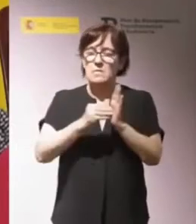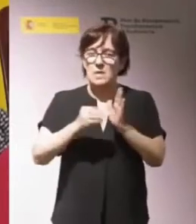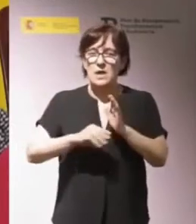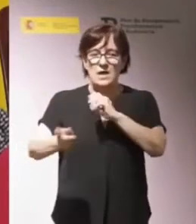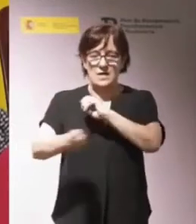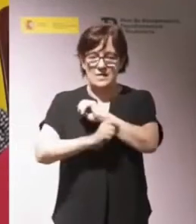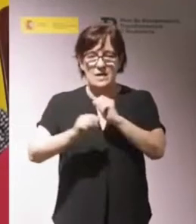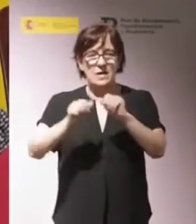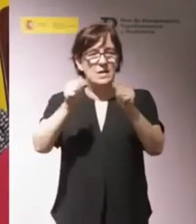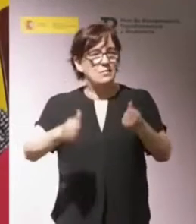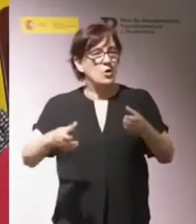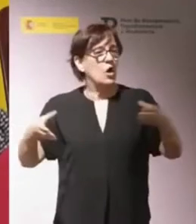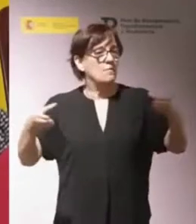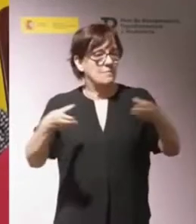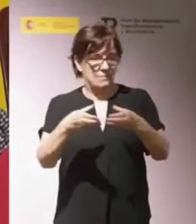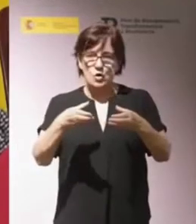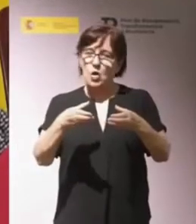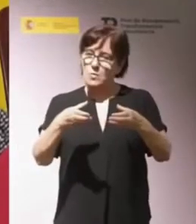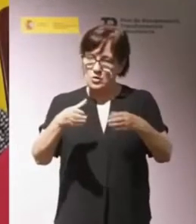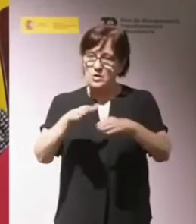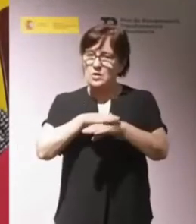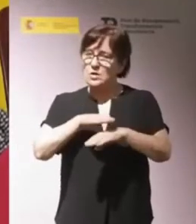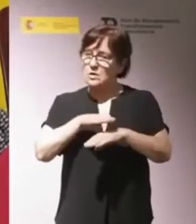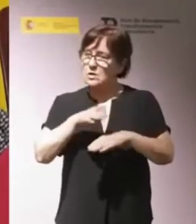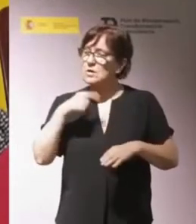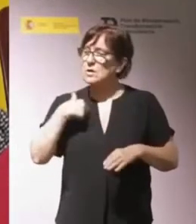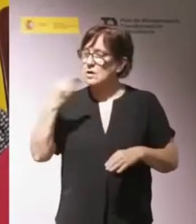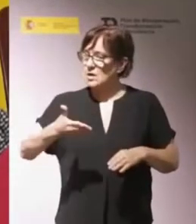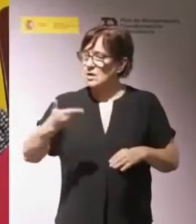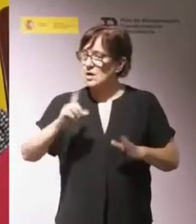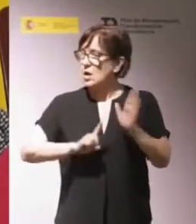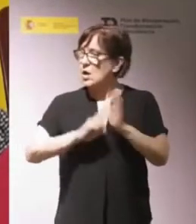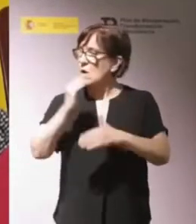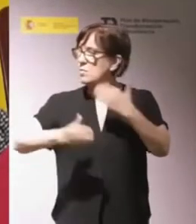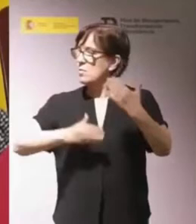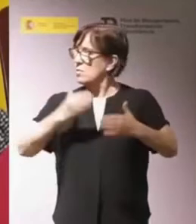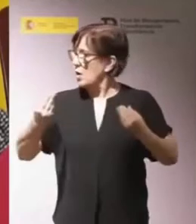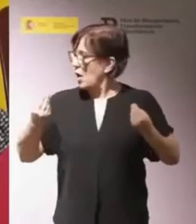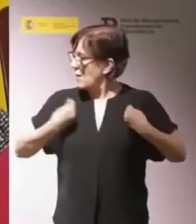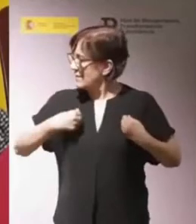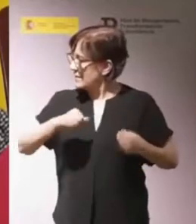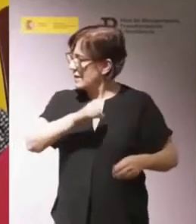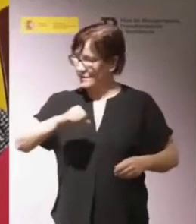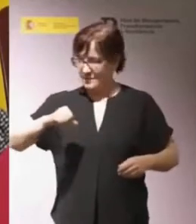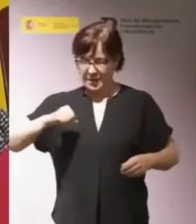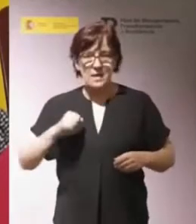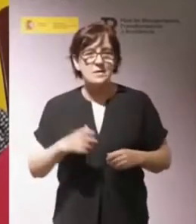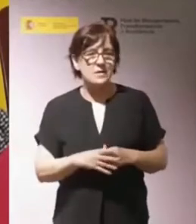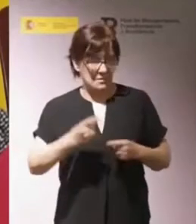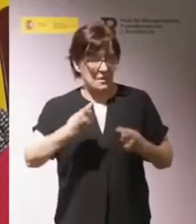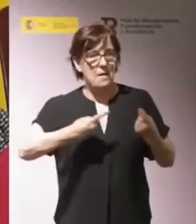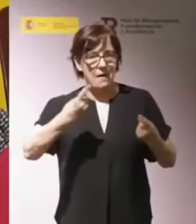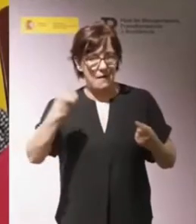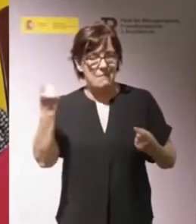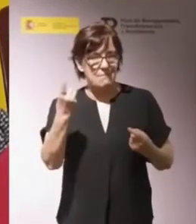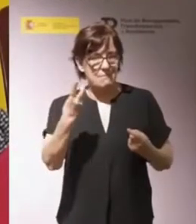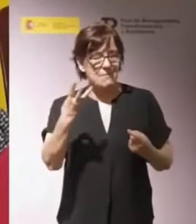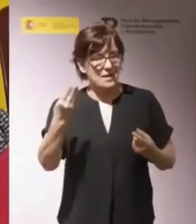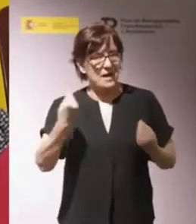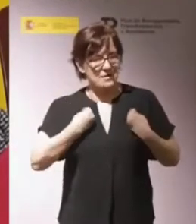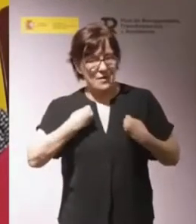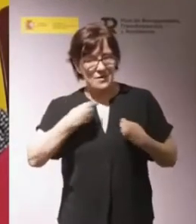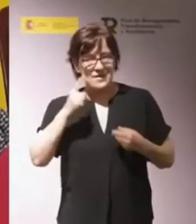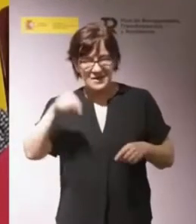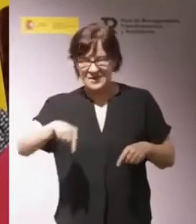modelos basados en comunidad, que es muy importante para nosotros, y la promoción de la vida independiente, de la que ya se ha hablado varias veces aquí. Nos